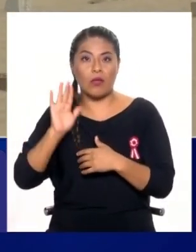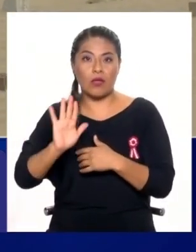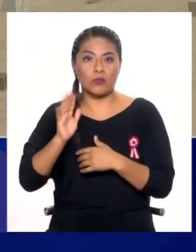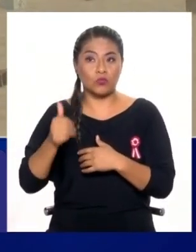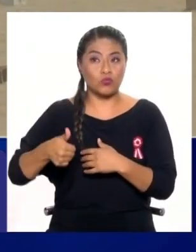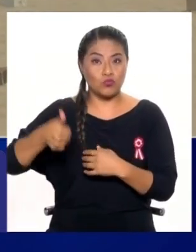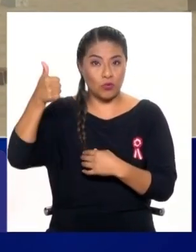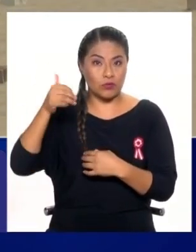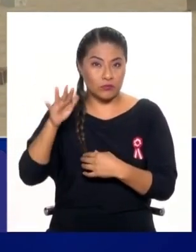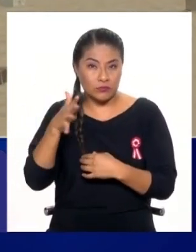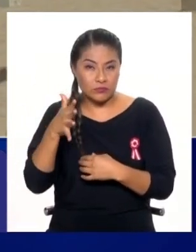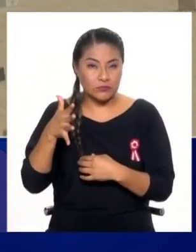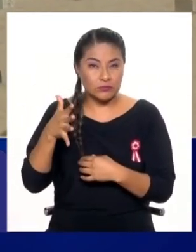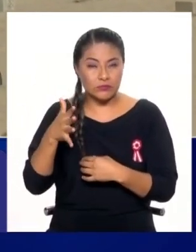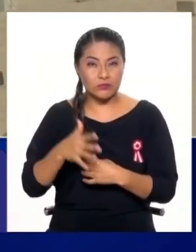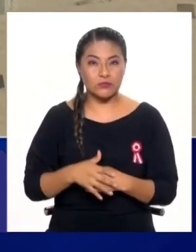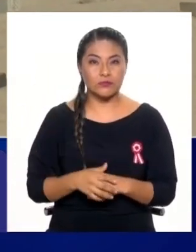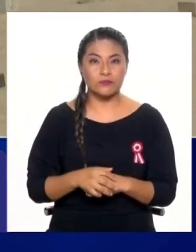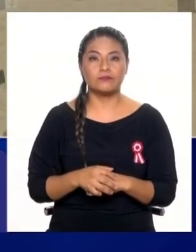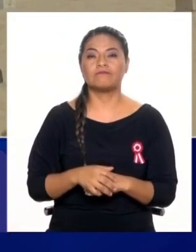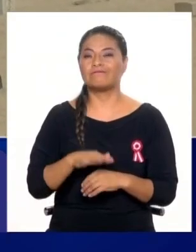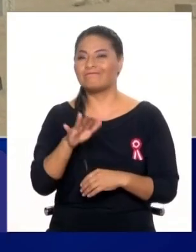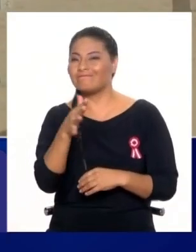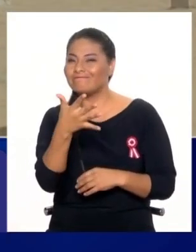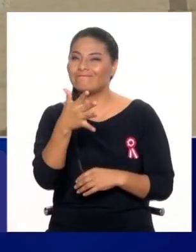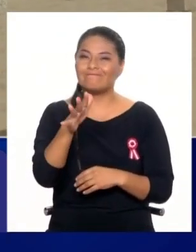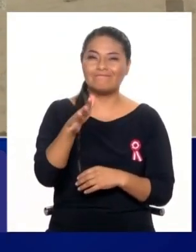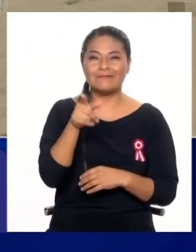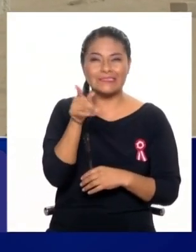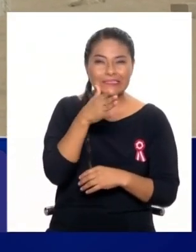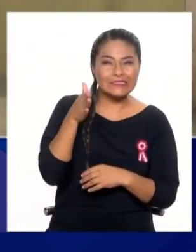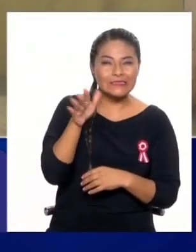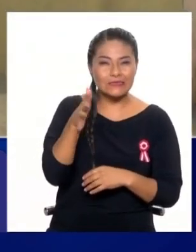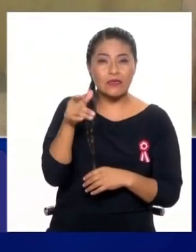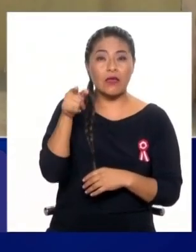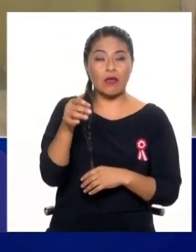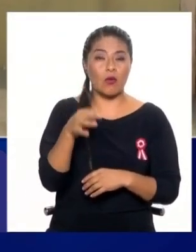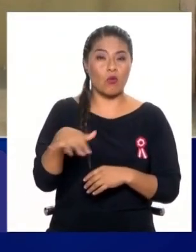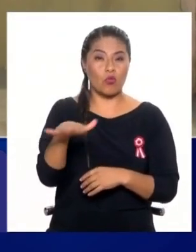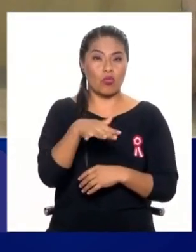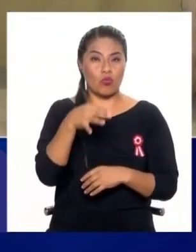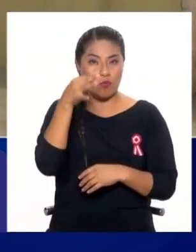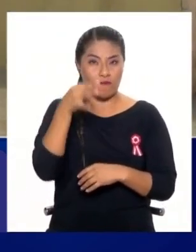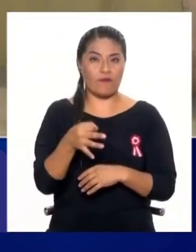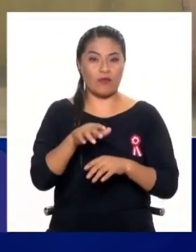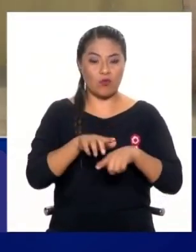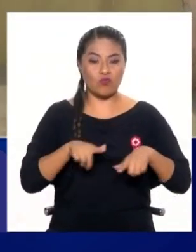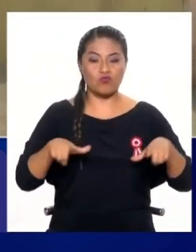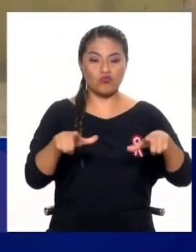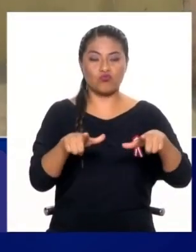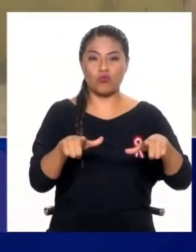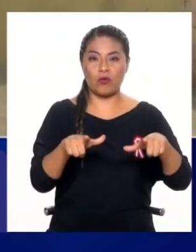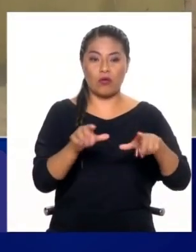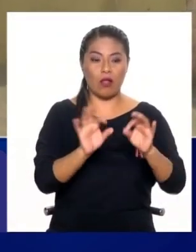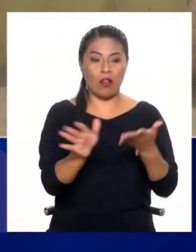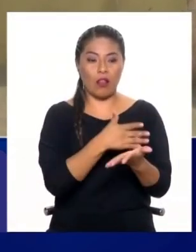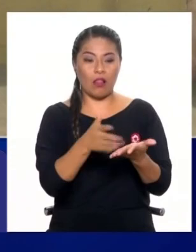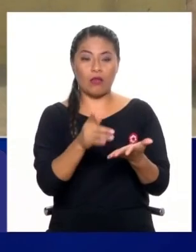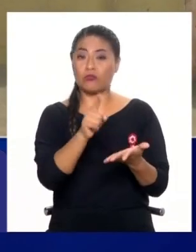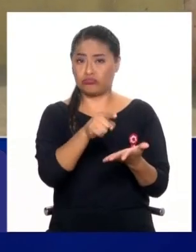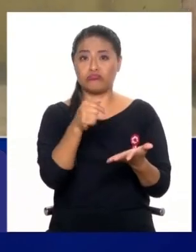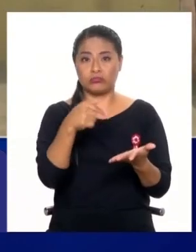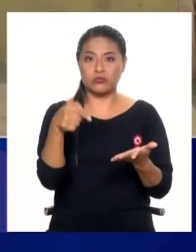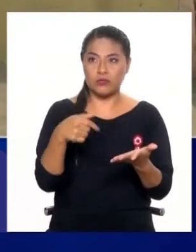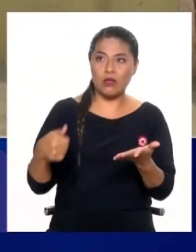dueño. Más o menos esa es una lógica. Más o menos va por ahí. La realidad es que no hay suelo sin dueño. Ajá. Si no,